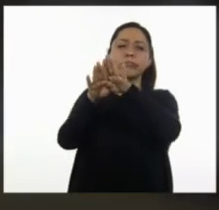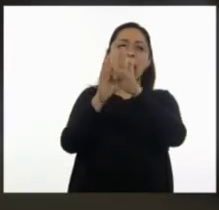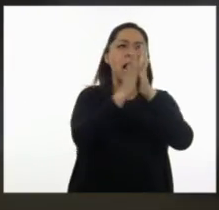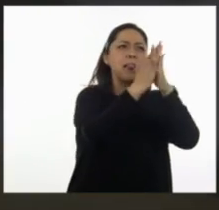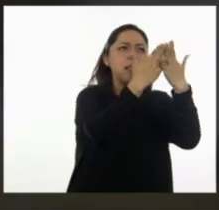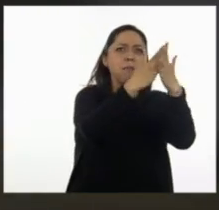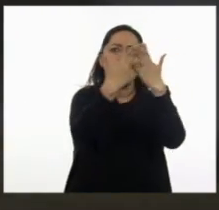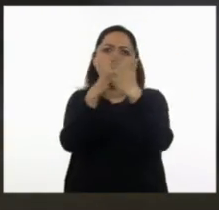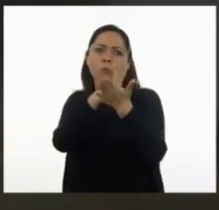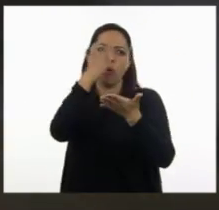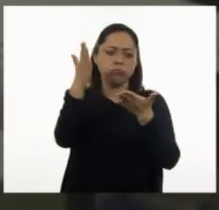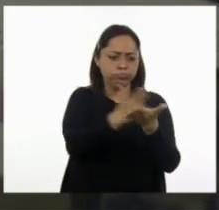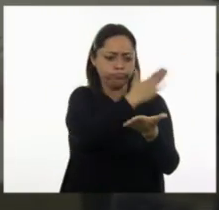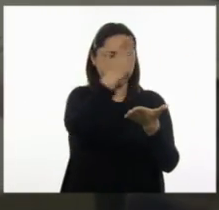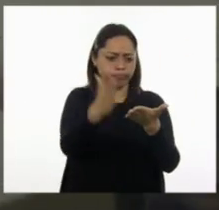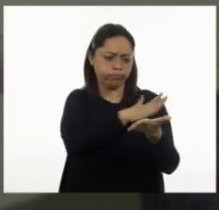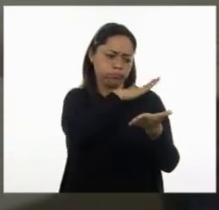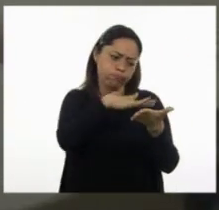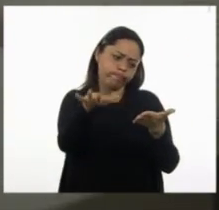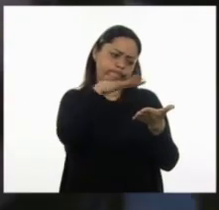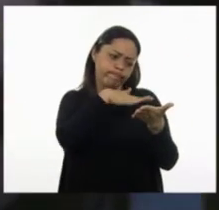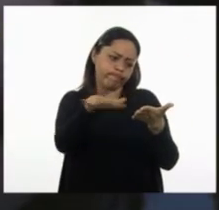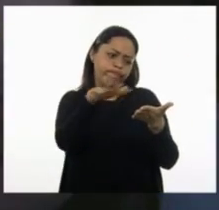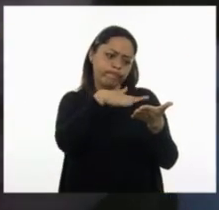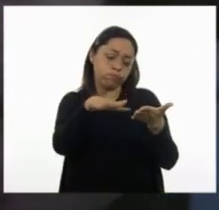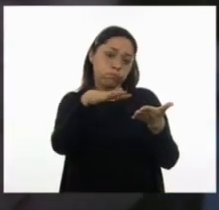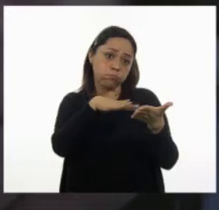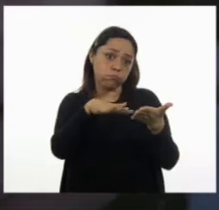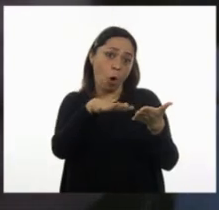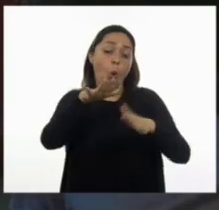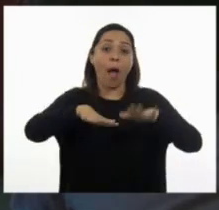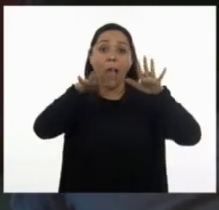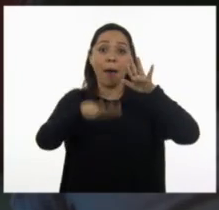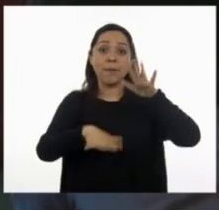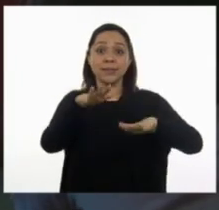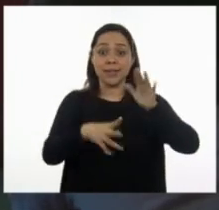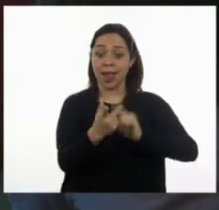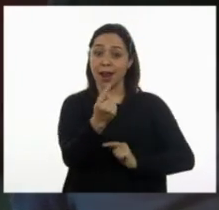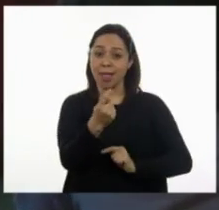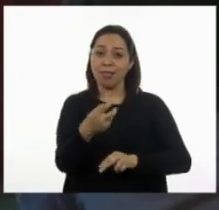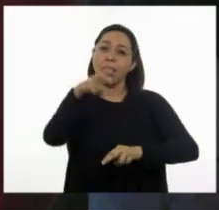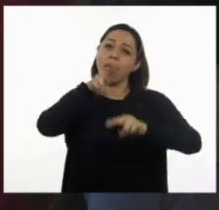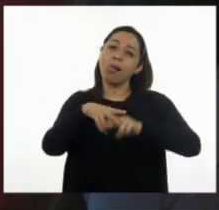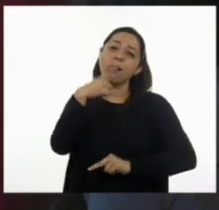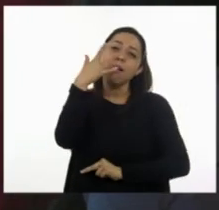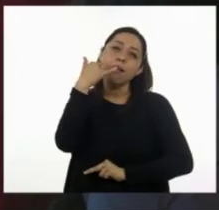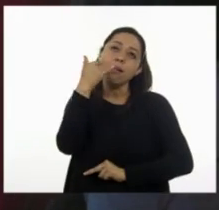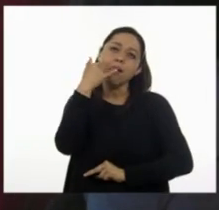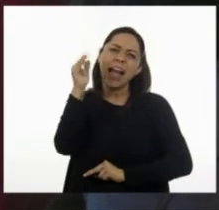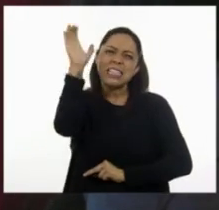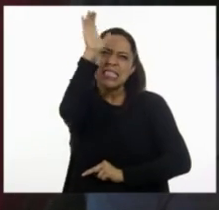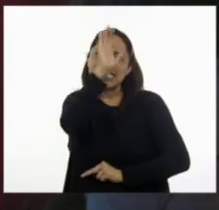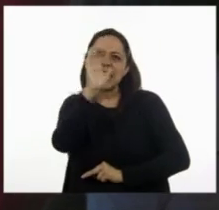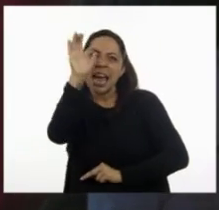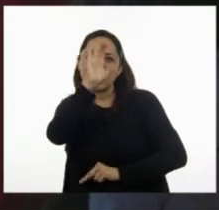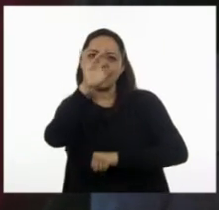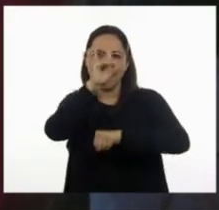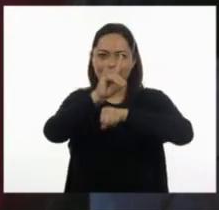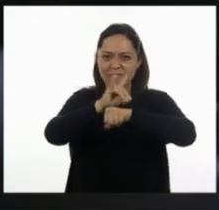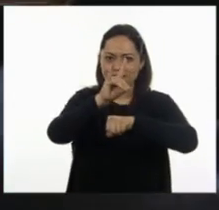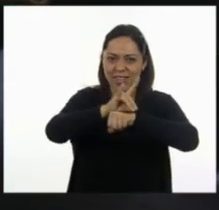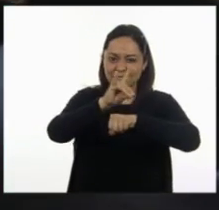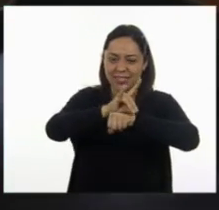todos los libros que encontraba en casa o cuando me sentaba frente a la tele para ver programas de ciencia ficción.